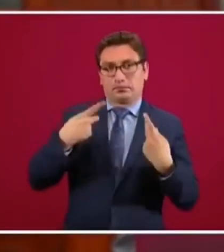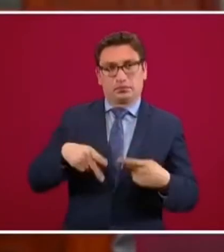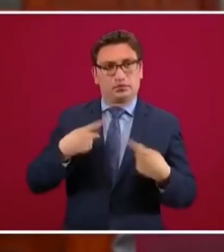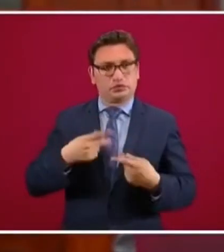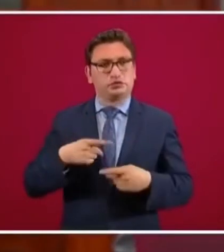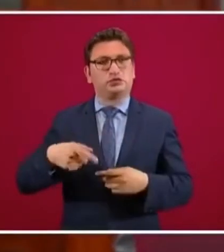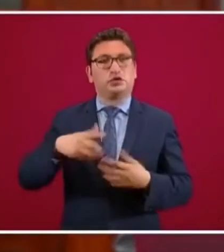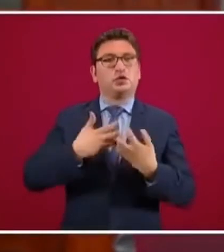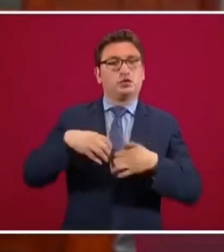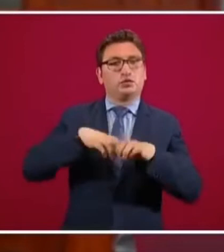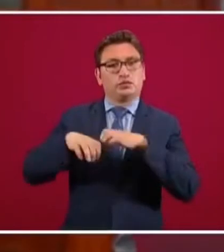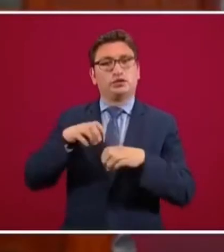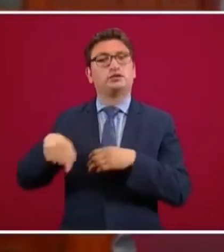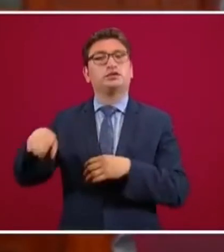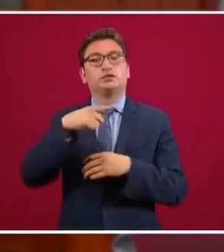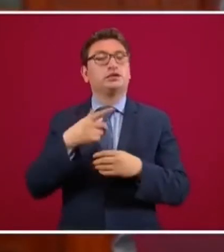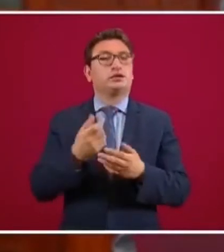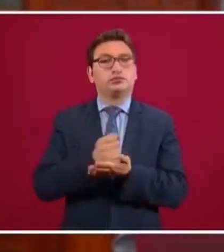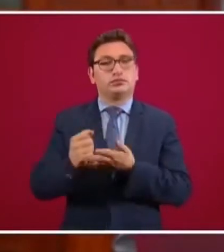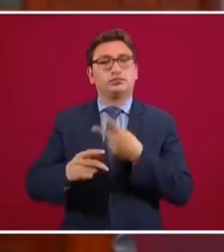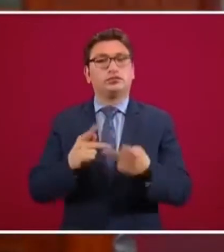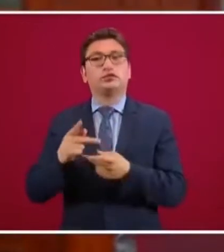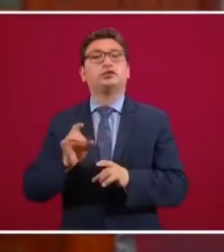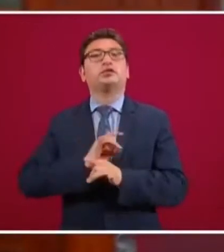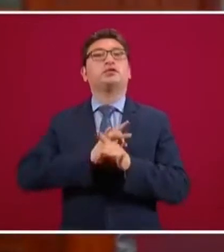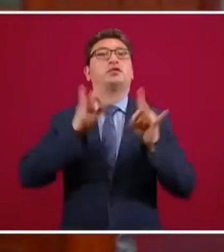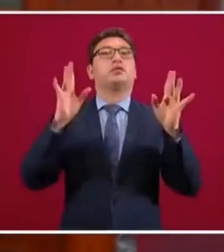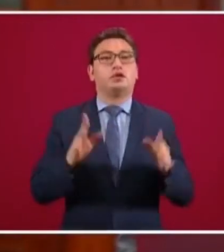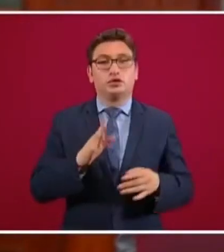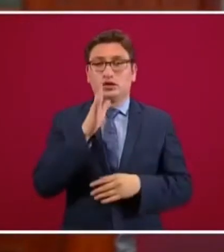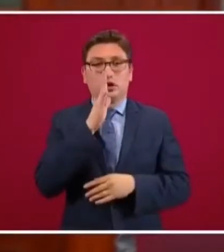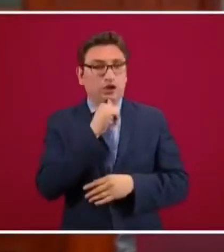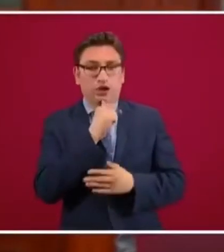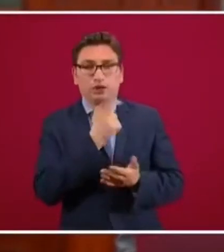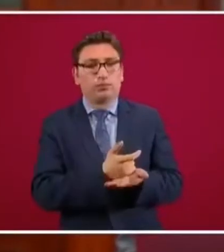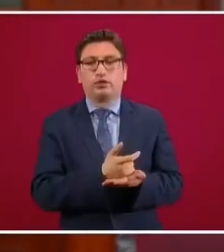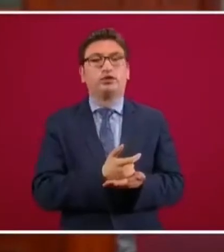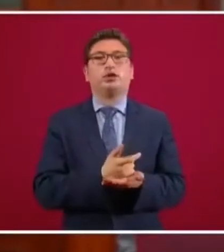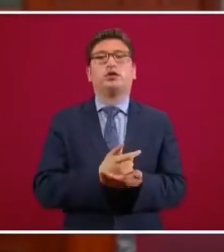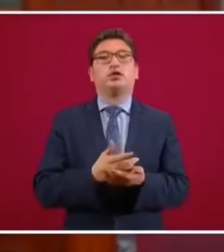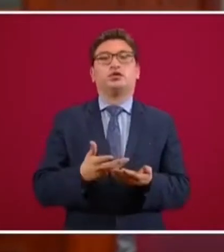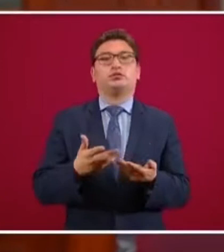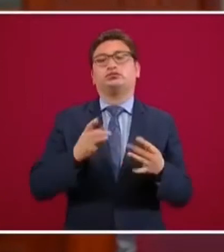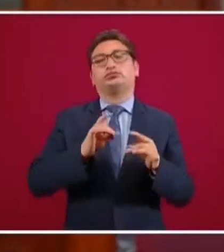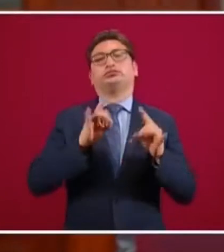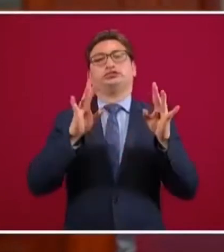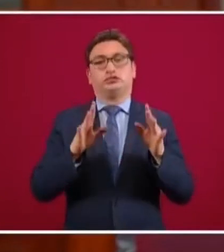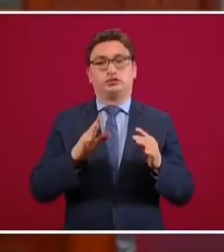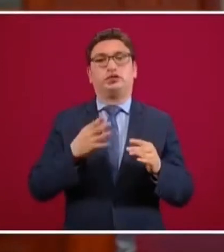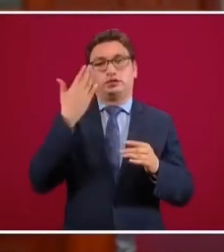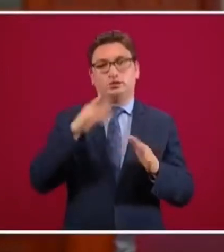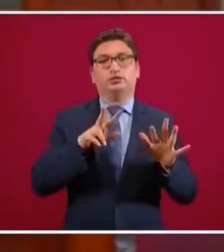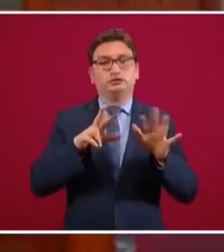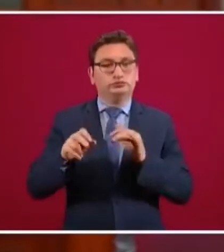empresarios que adquieren estos créditos que por alguna razón no puedan pagarlo, o sea, no puedan cubrirlo? Ya sé que 800